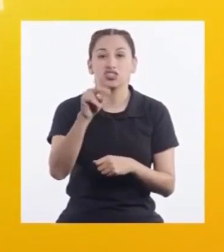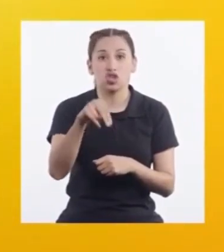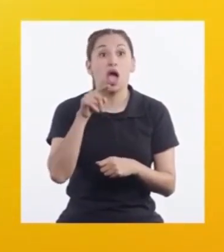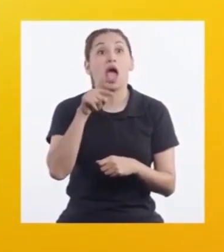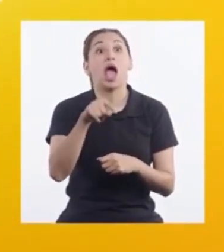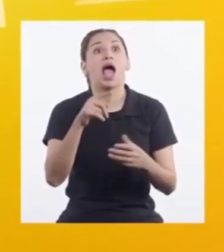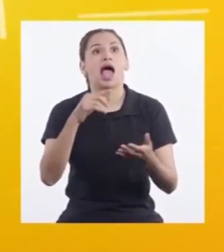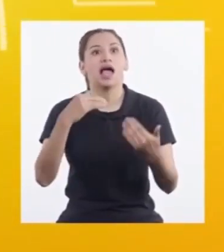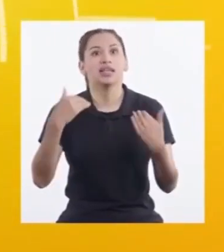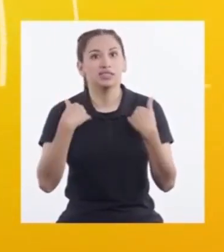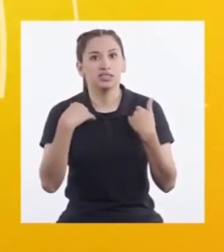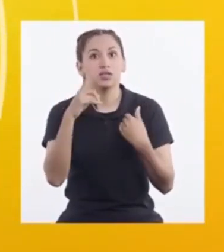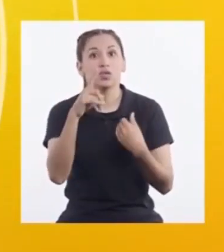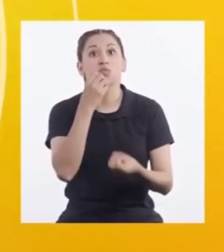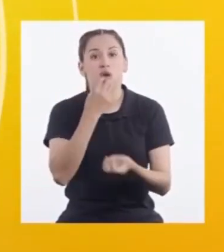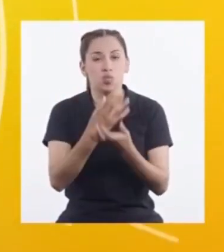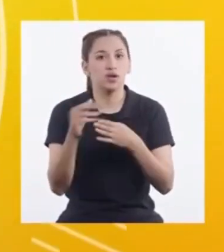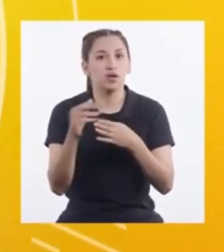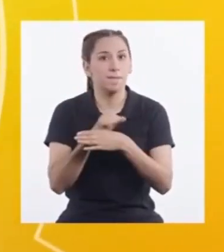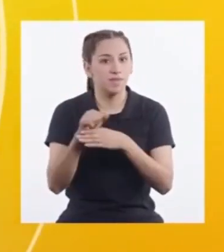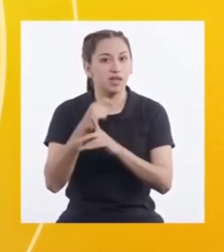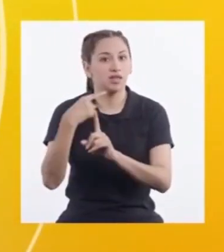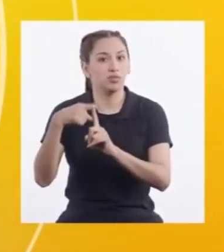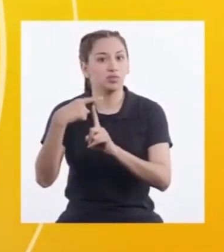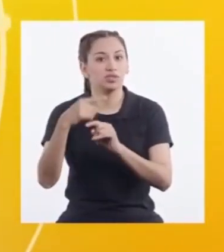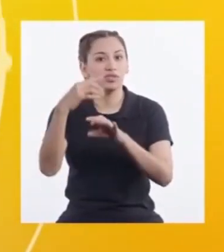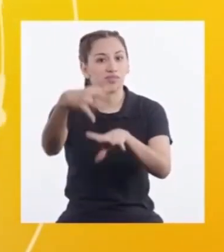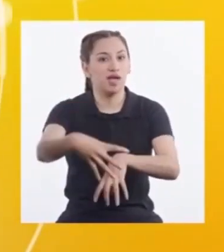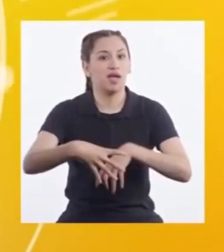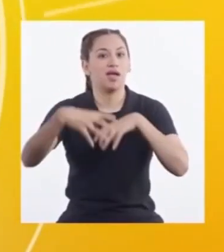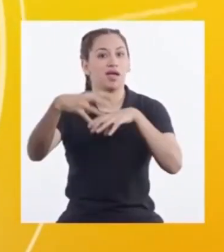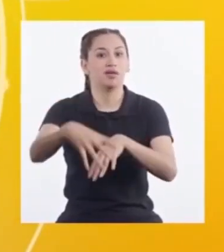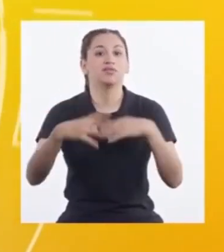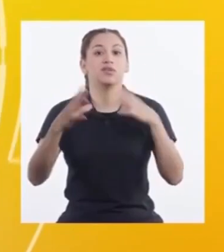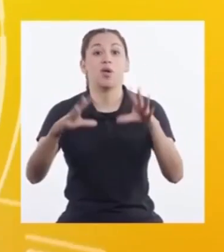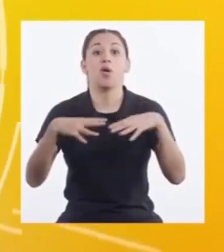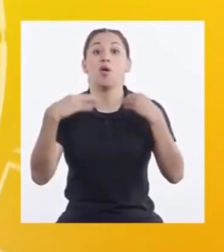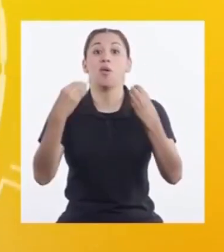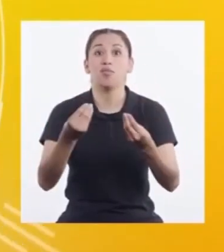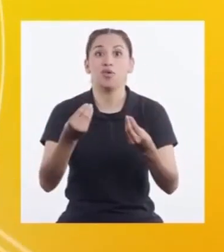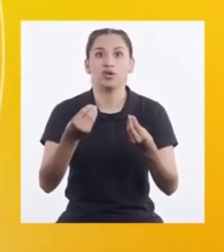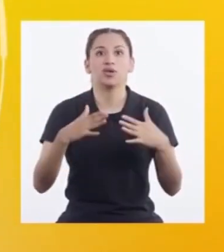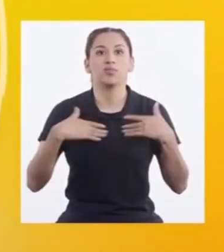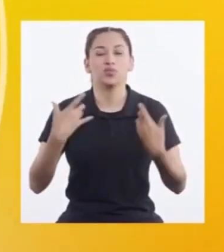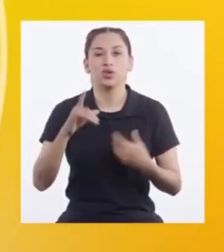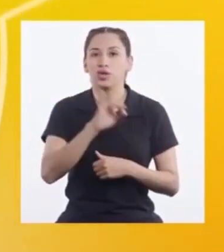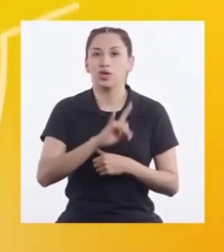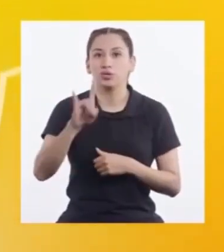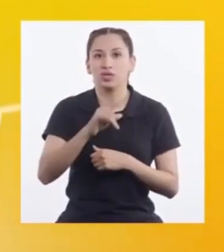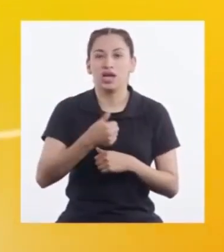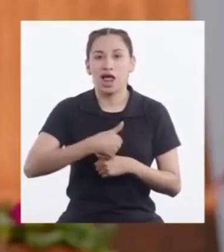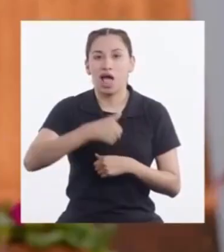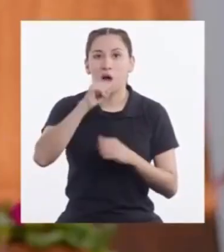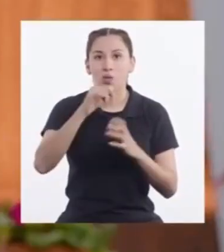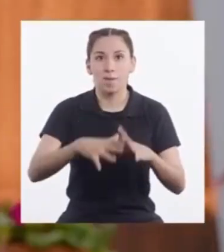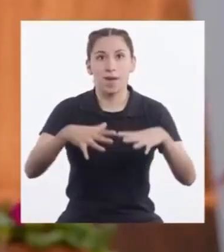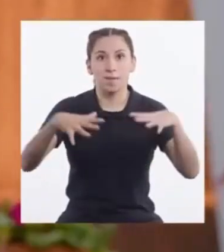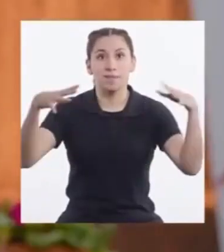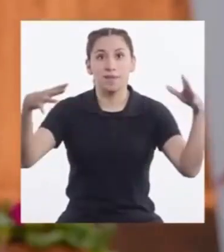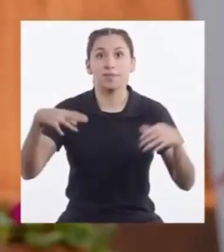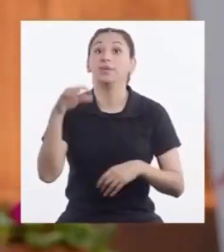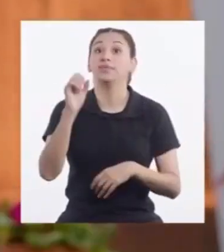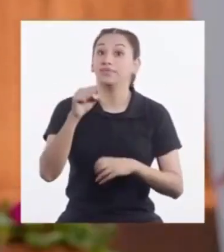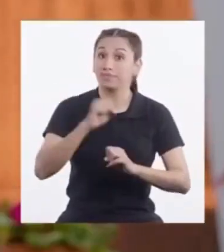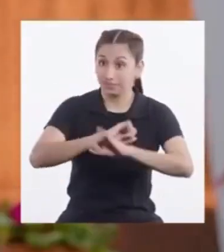buena práctica Agrícola Porque Les permite Usar El agua Más eficientemente Así